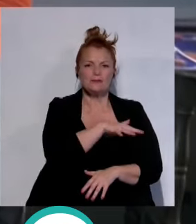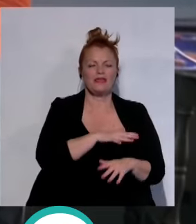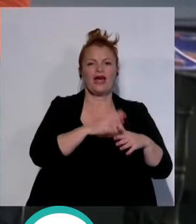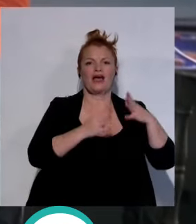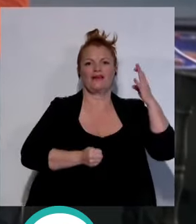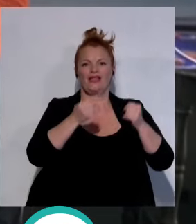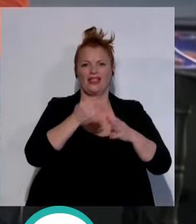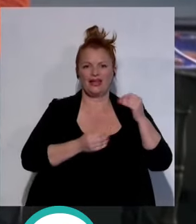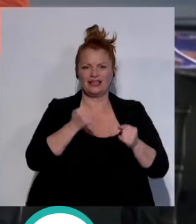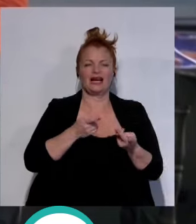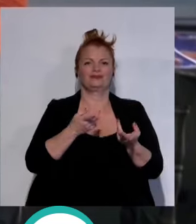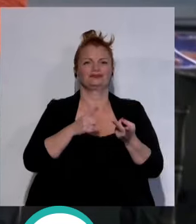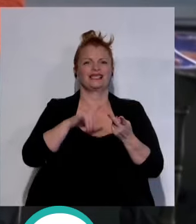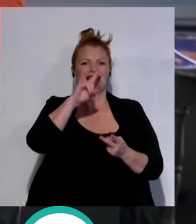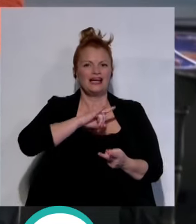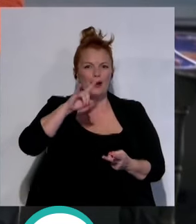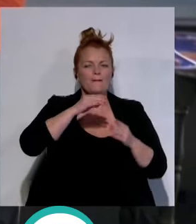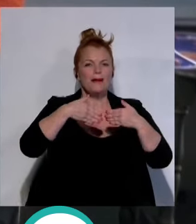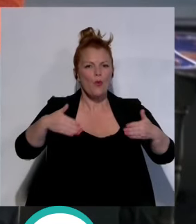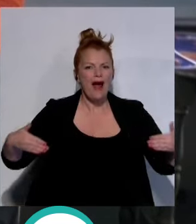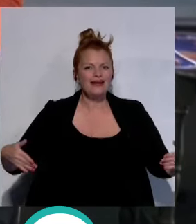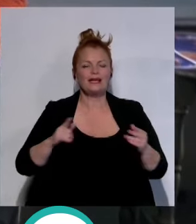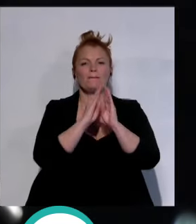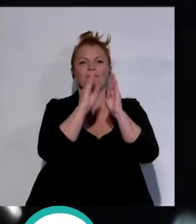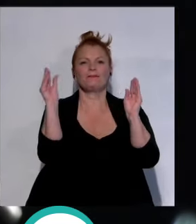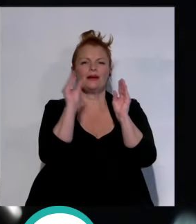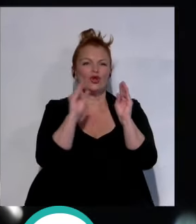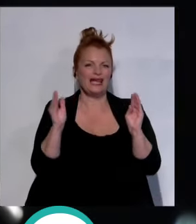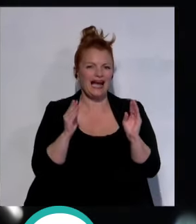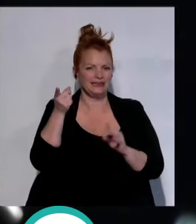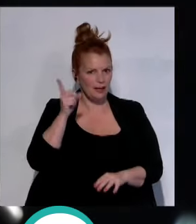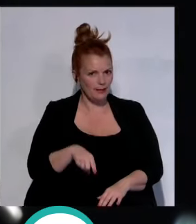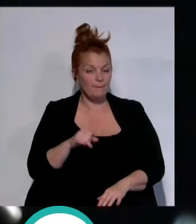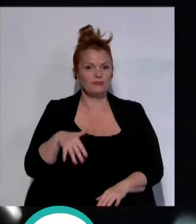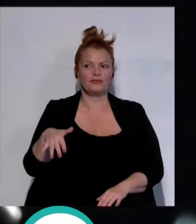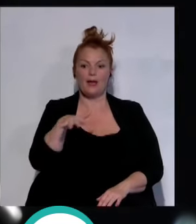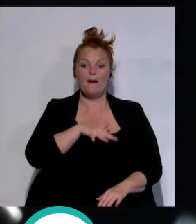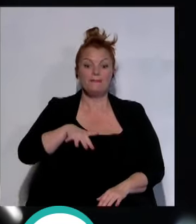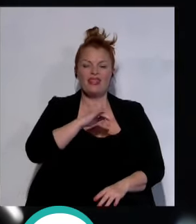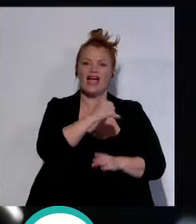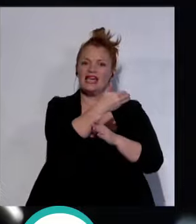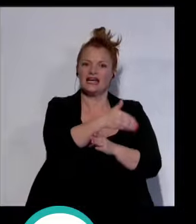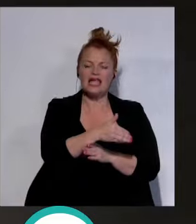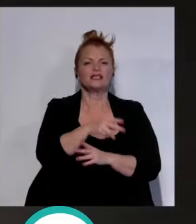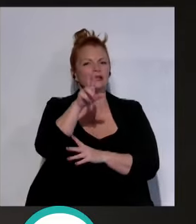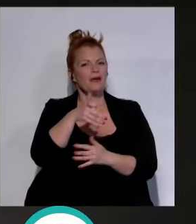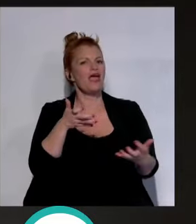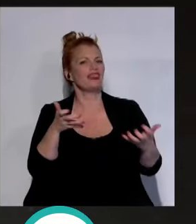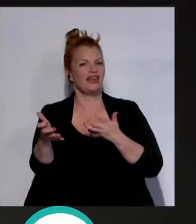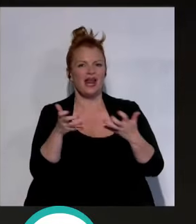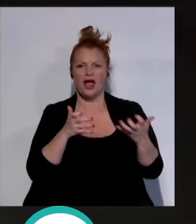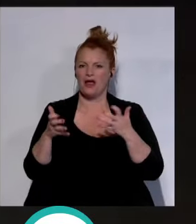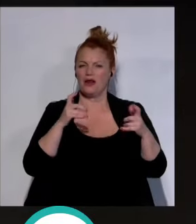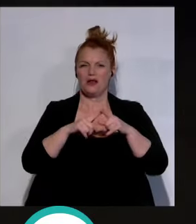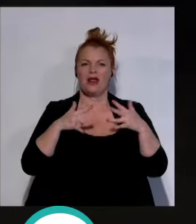lechera el gran teatro falla baluarte de la candelaria y la biblioteca adolfo suárez las plazas y calles de la ciudad serán también escenario al